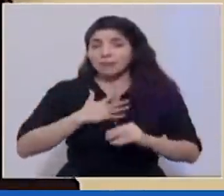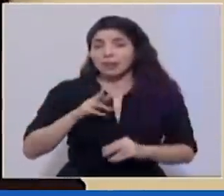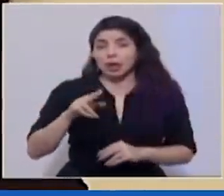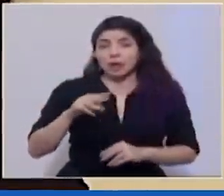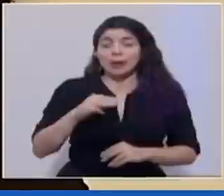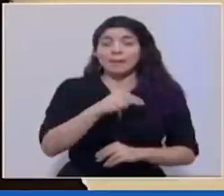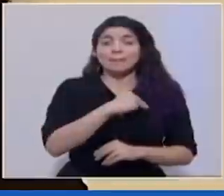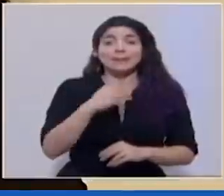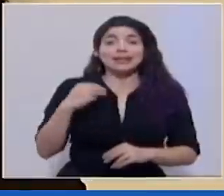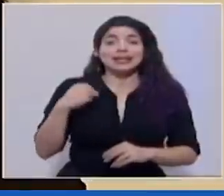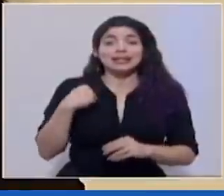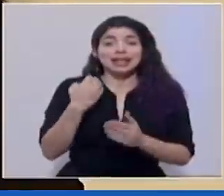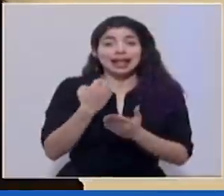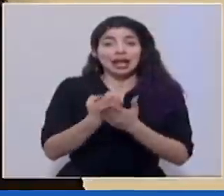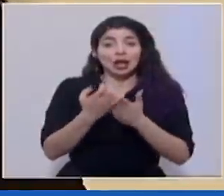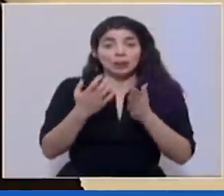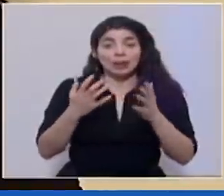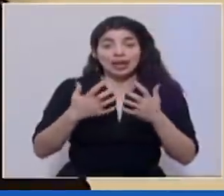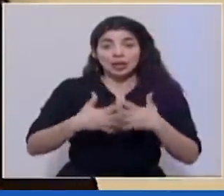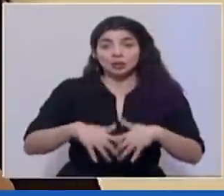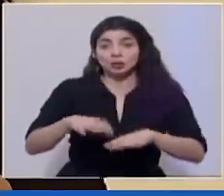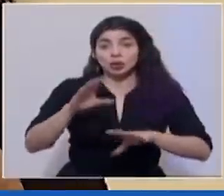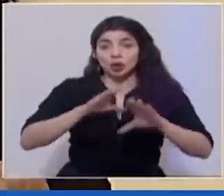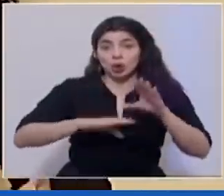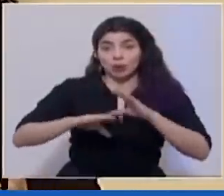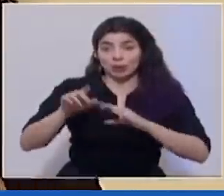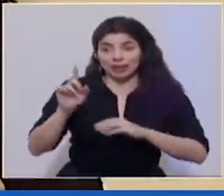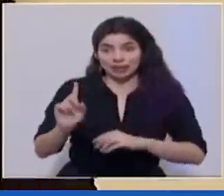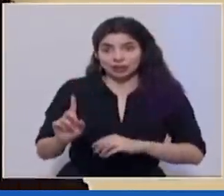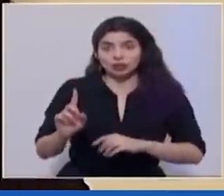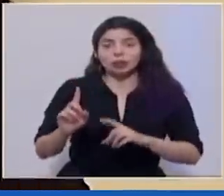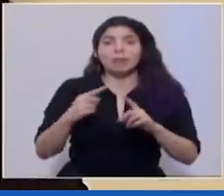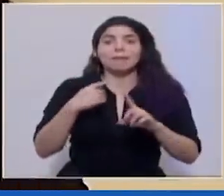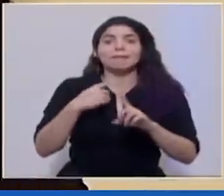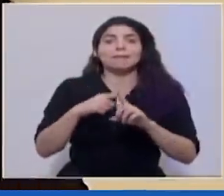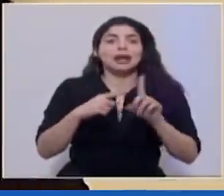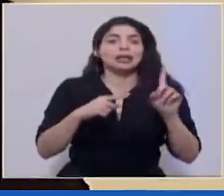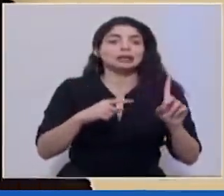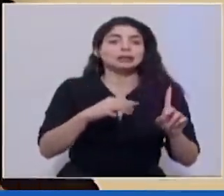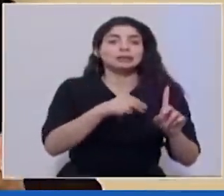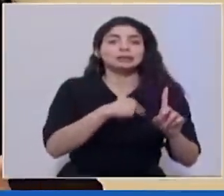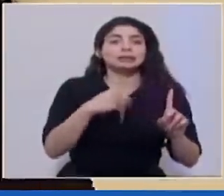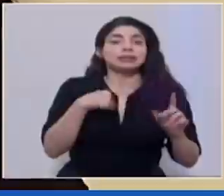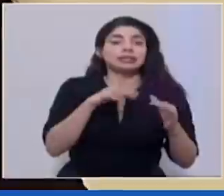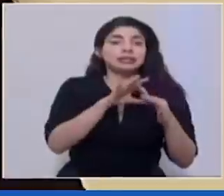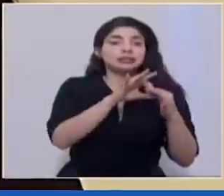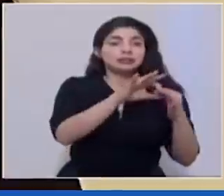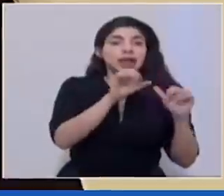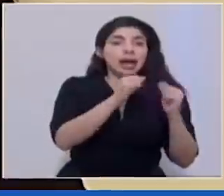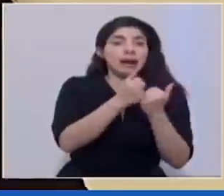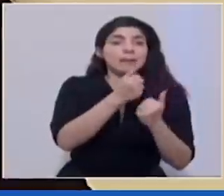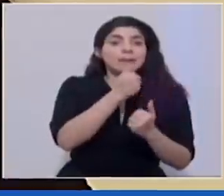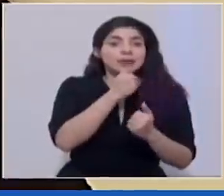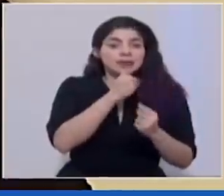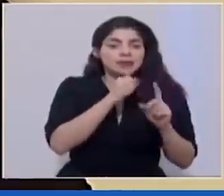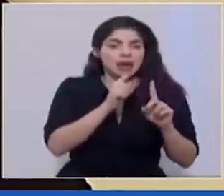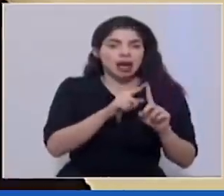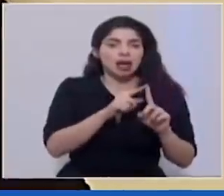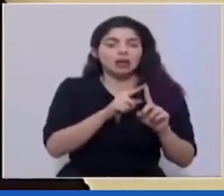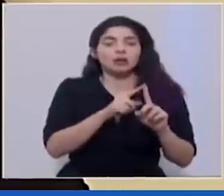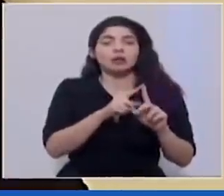ministra de economía de industria y comercio también del ministro enlace con el sector privado y